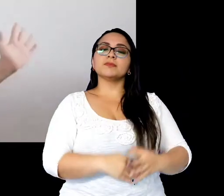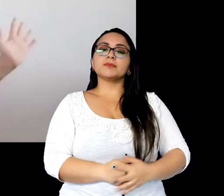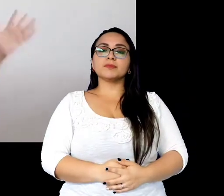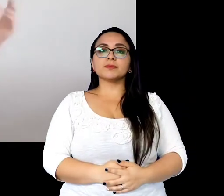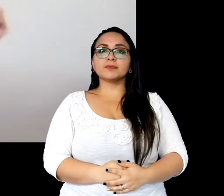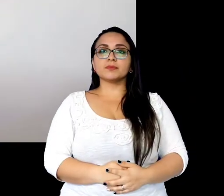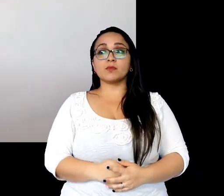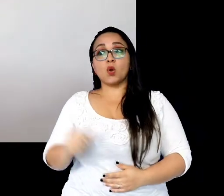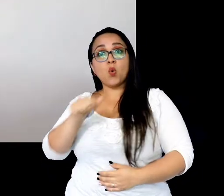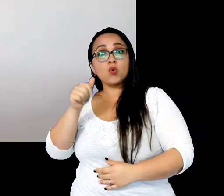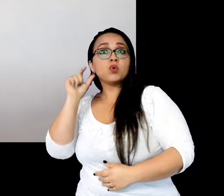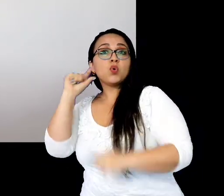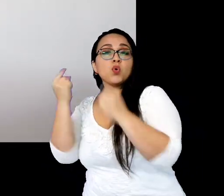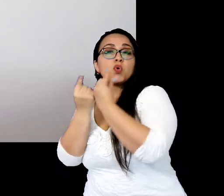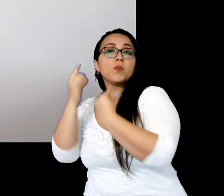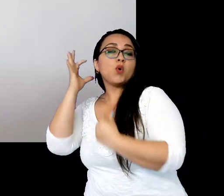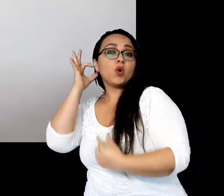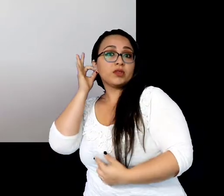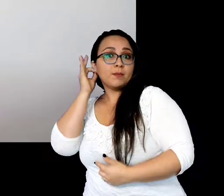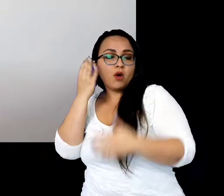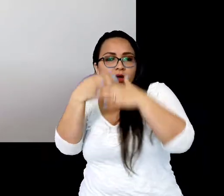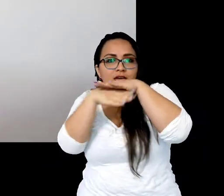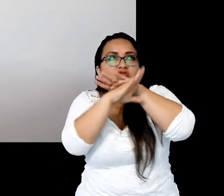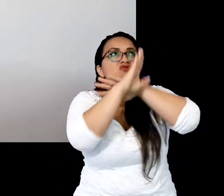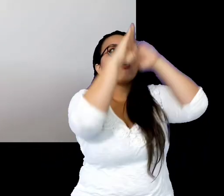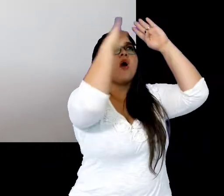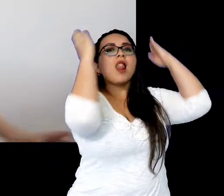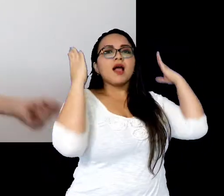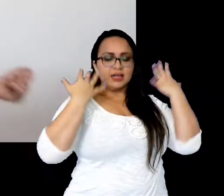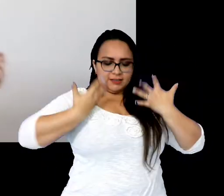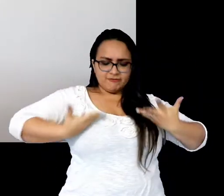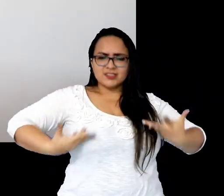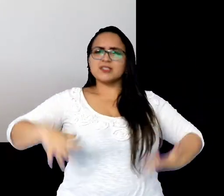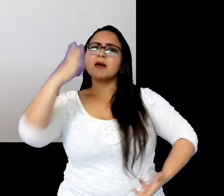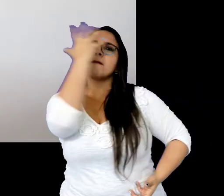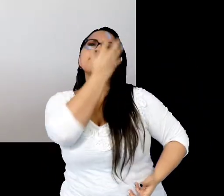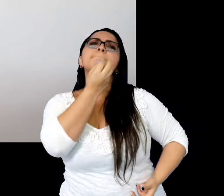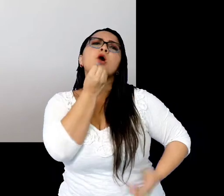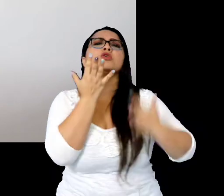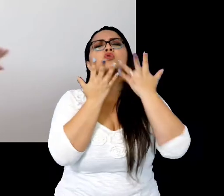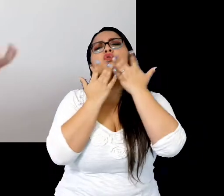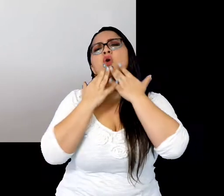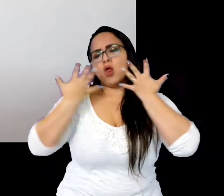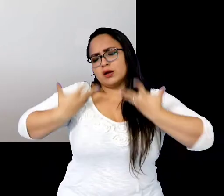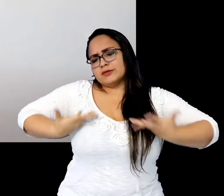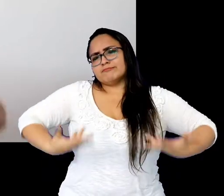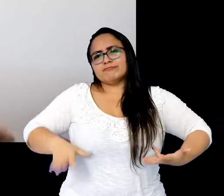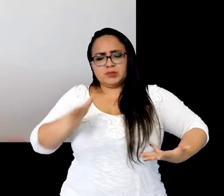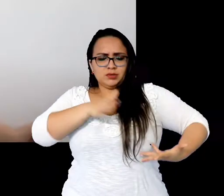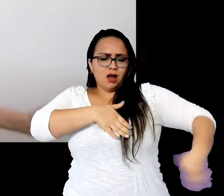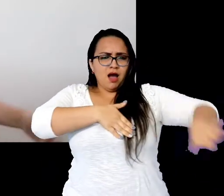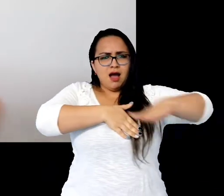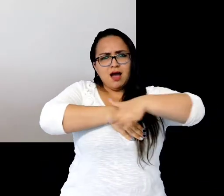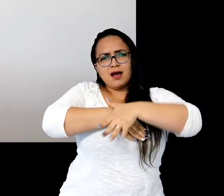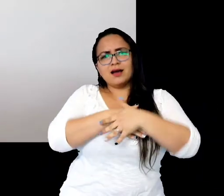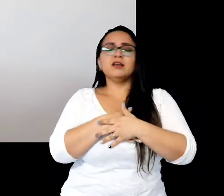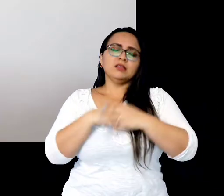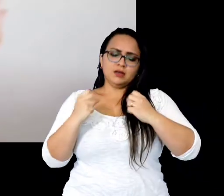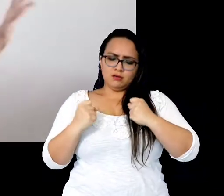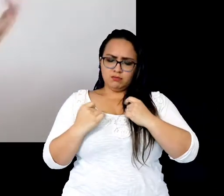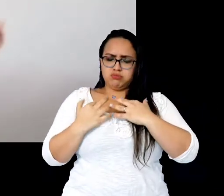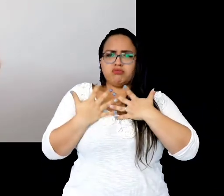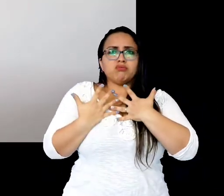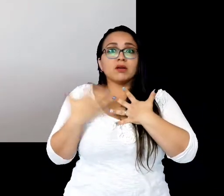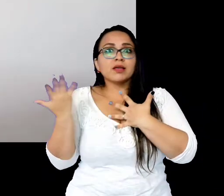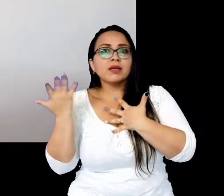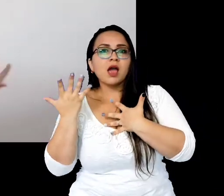de mujeres en su recinto sagrado, iban vestidas con hermosos trajes de colores, en capas e impregnados, con